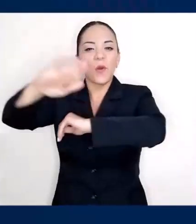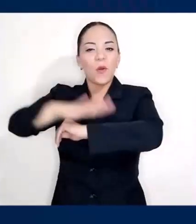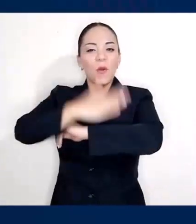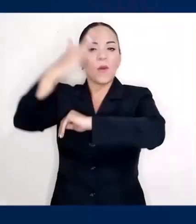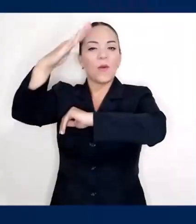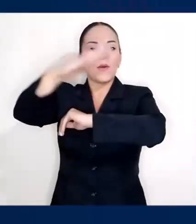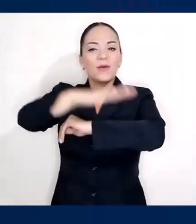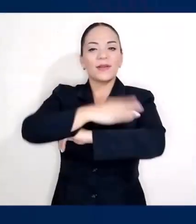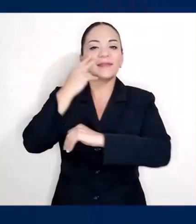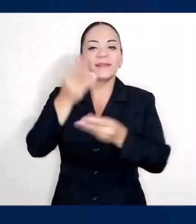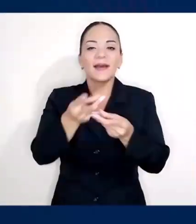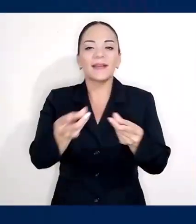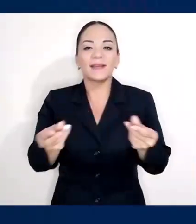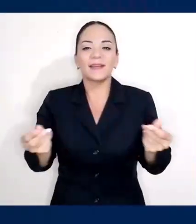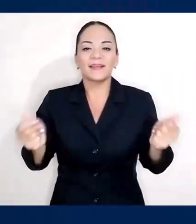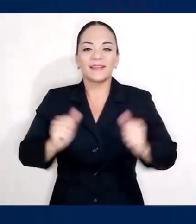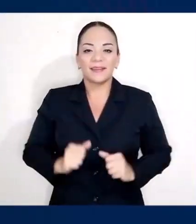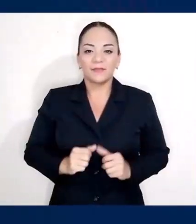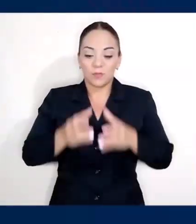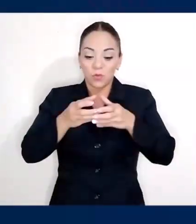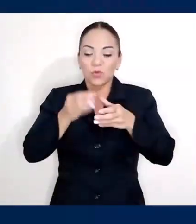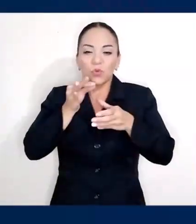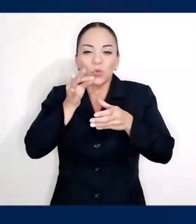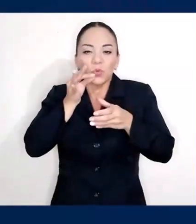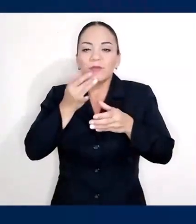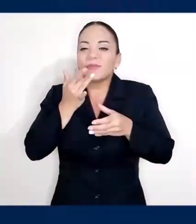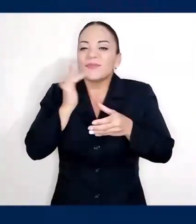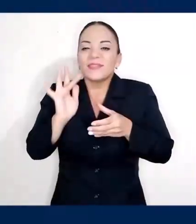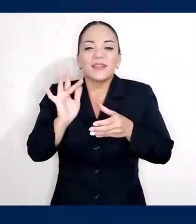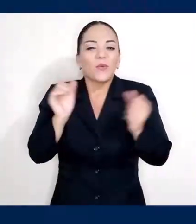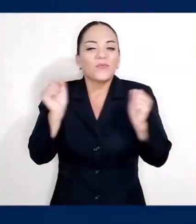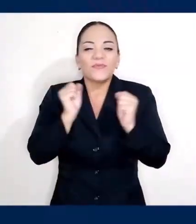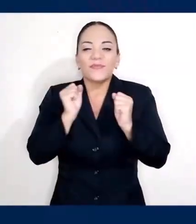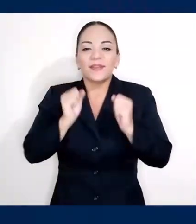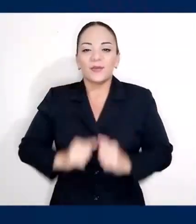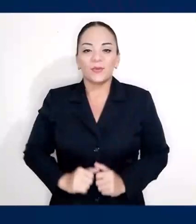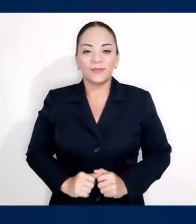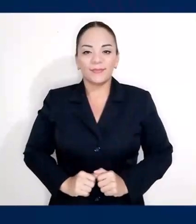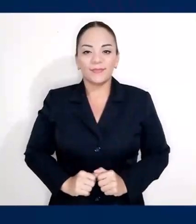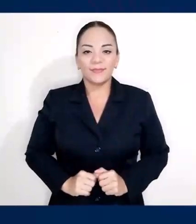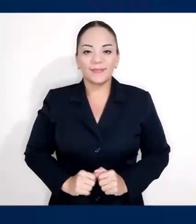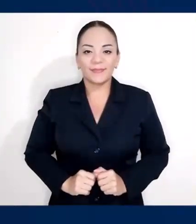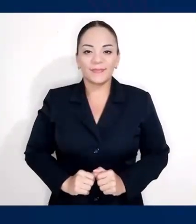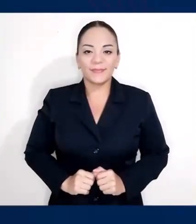las olas, la arena. Una buena pipa, miren qué delicia, fría.